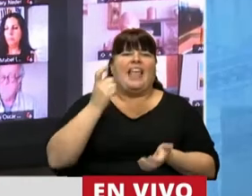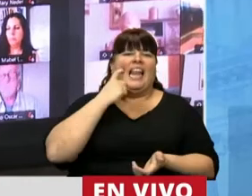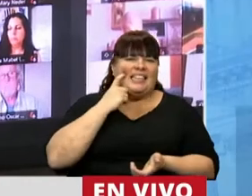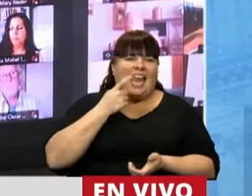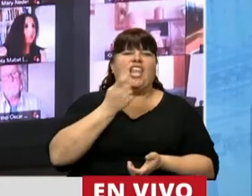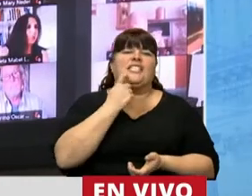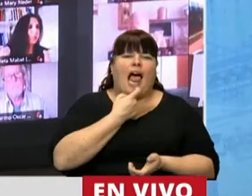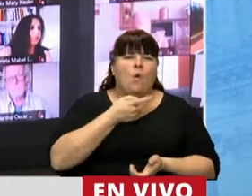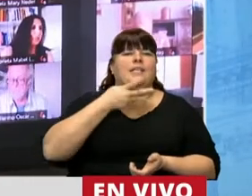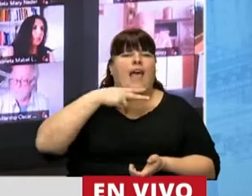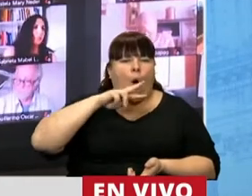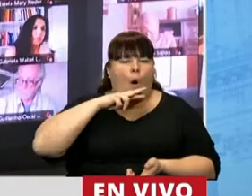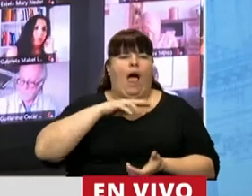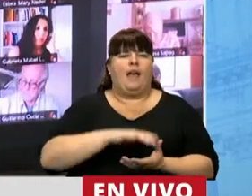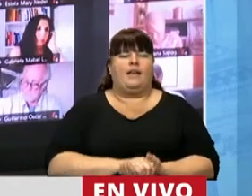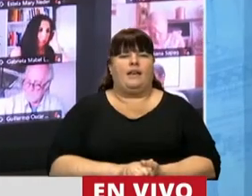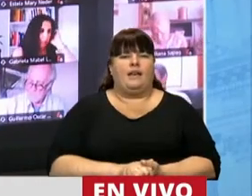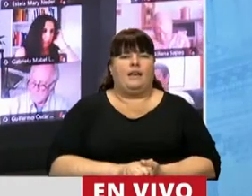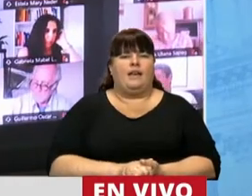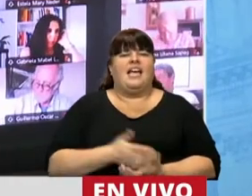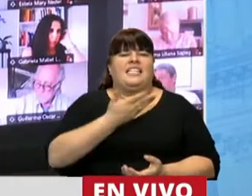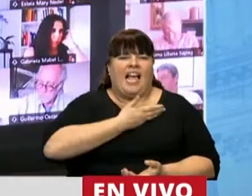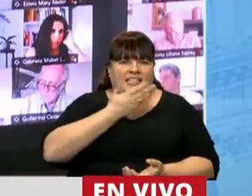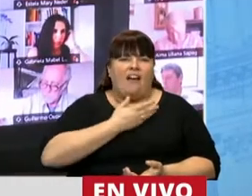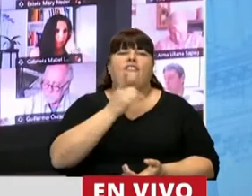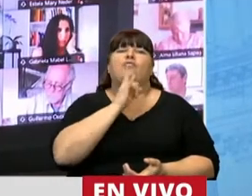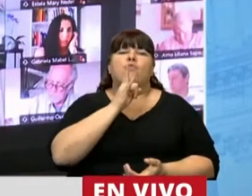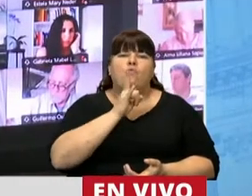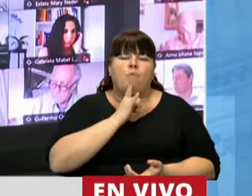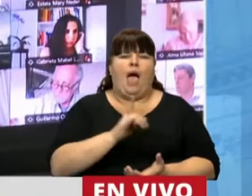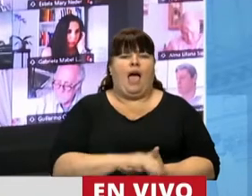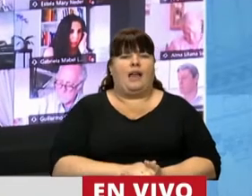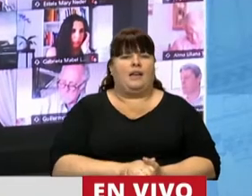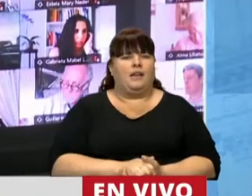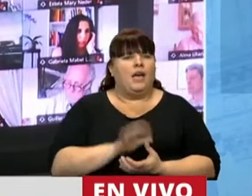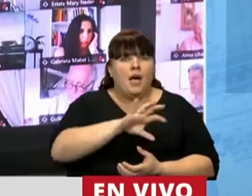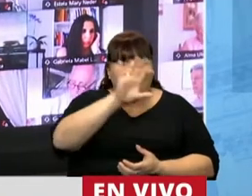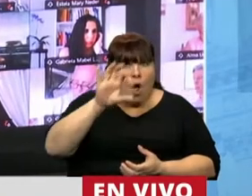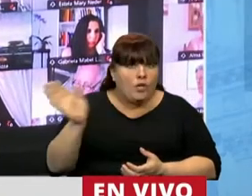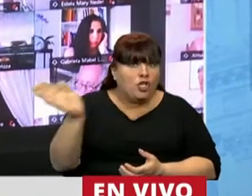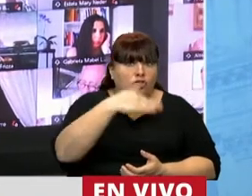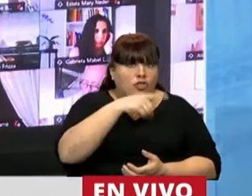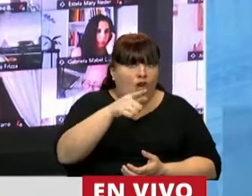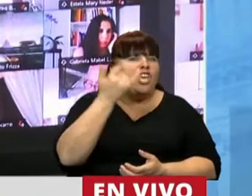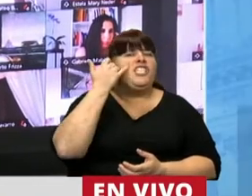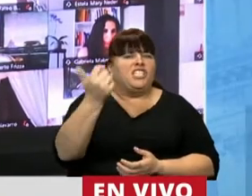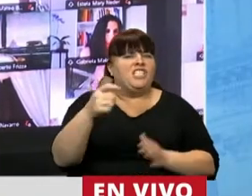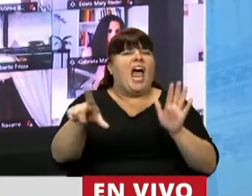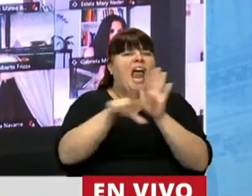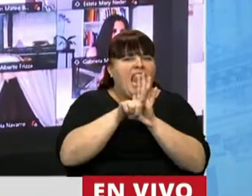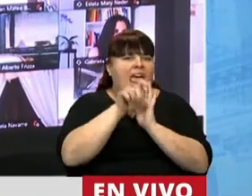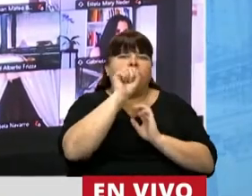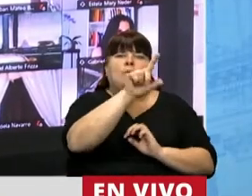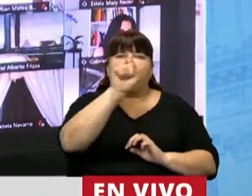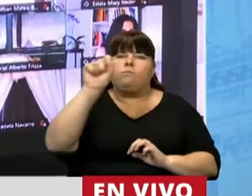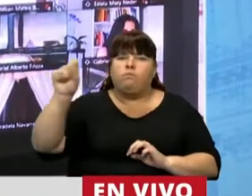Entre Ríos, San Luis, San Juan, Santa Fe, Tucumán, son todas provincias que ya tienen leyes